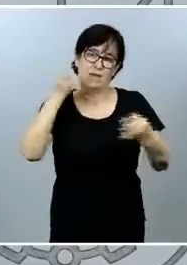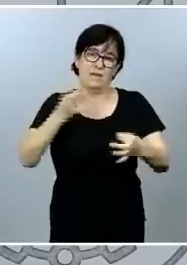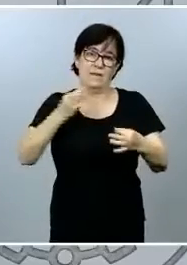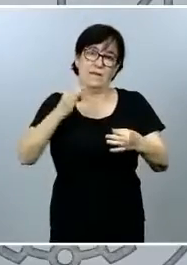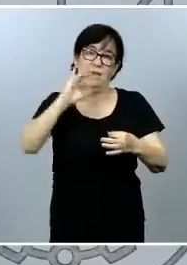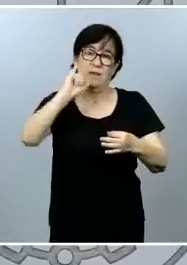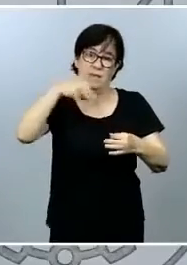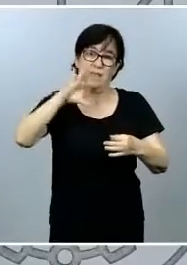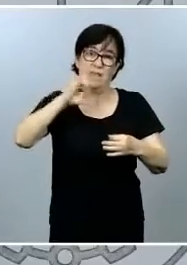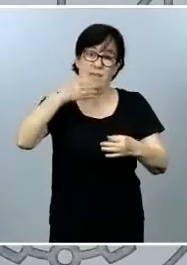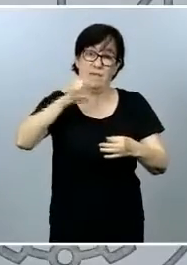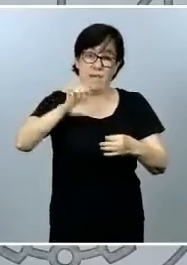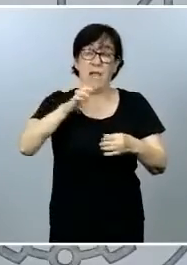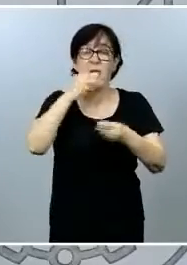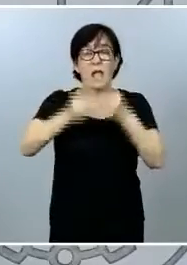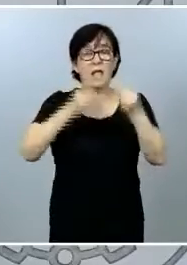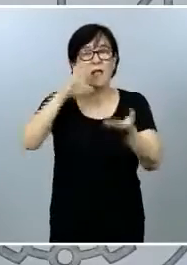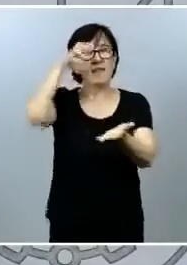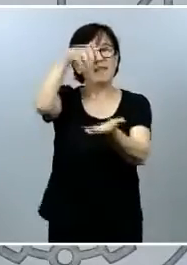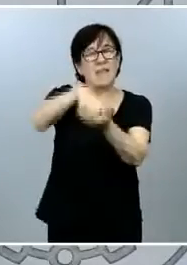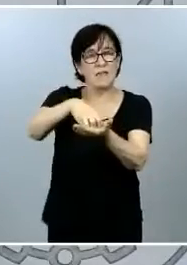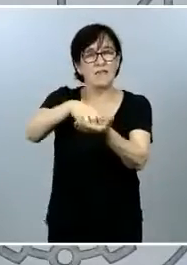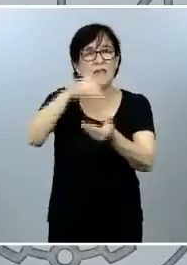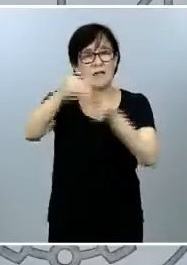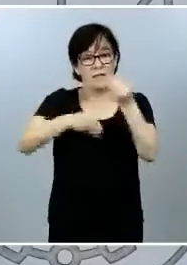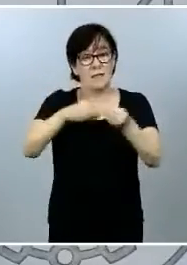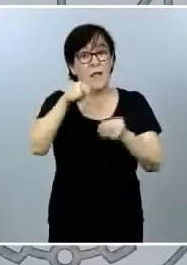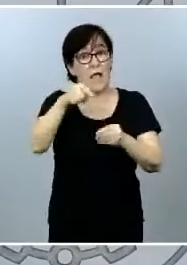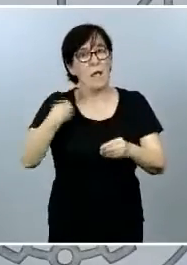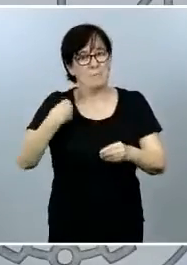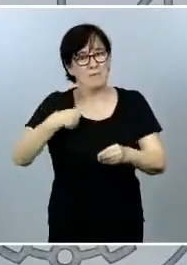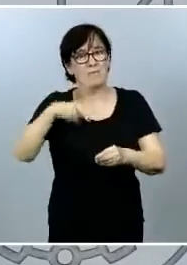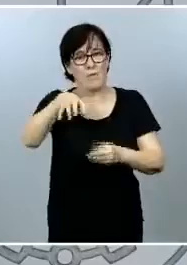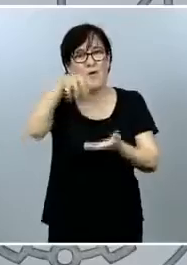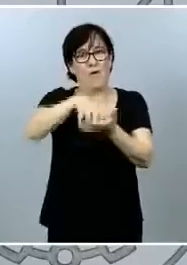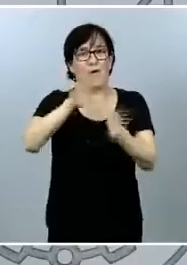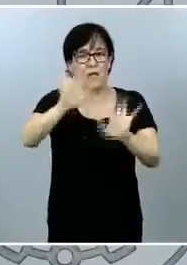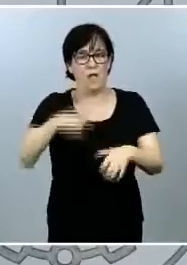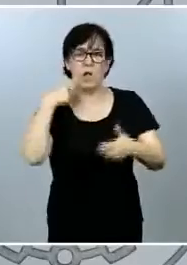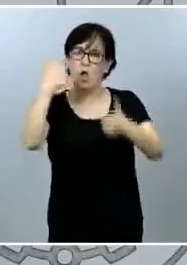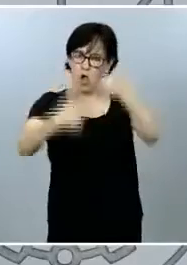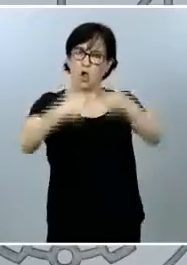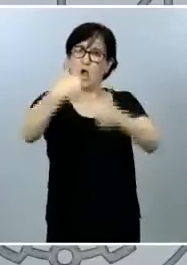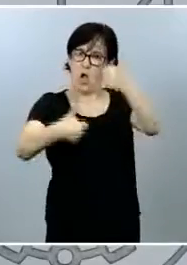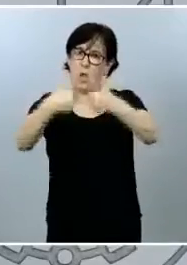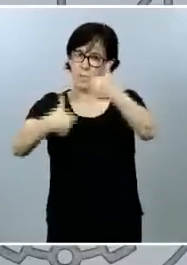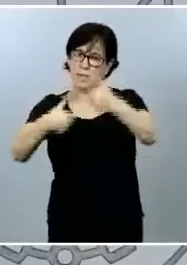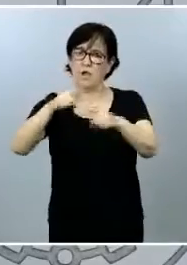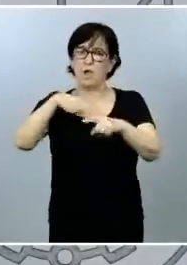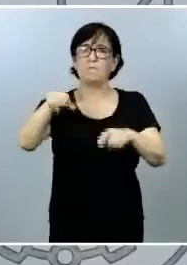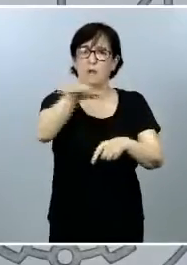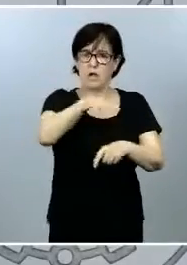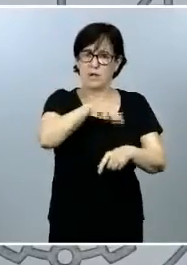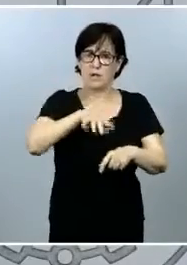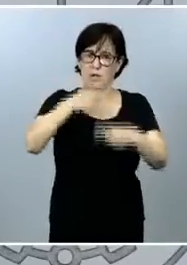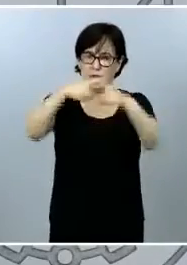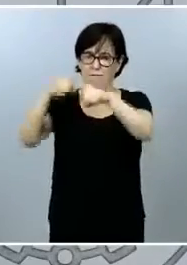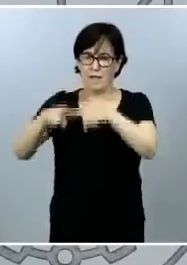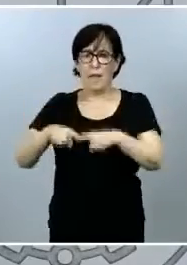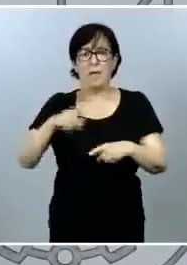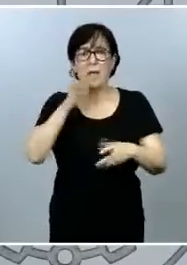cuya sede se encuentra precisamente en León. Competimos con otros enclaves, con otros lugares, pero justamente